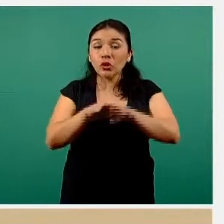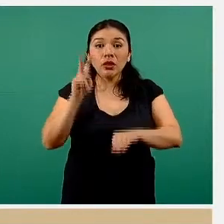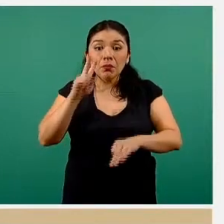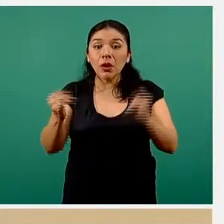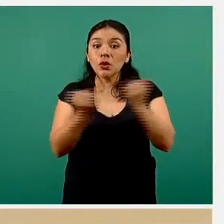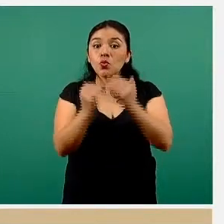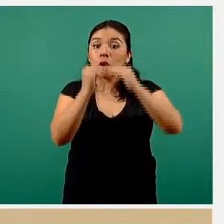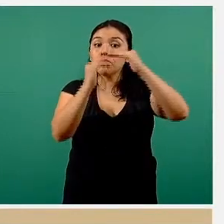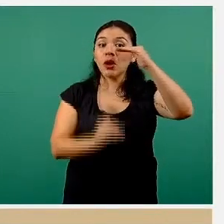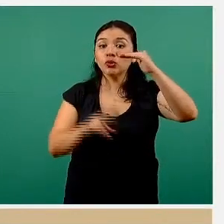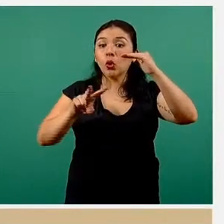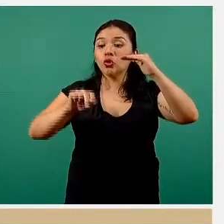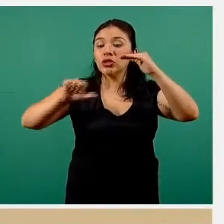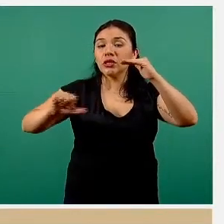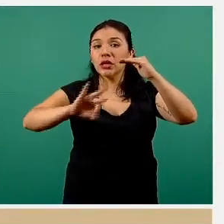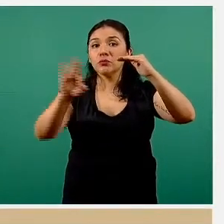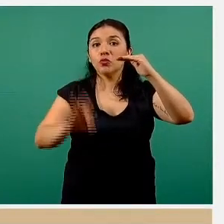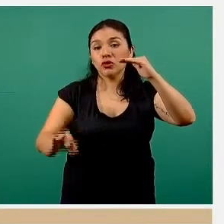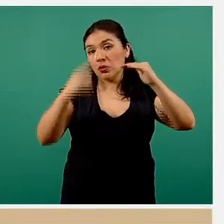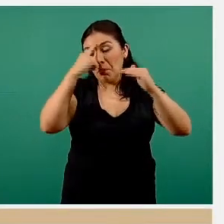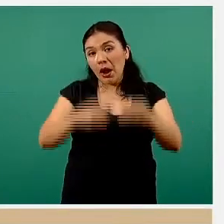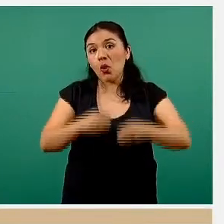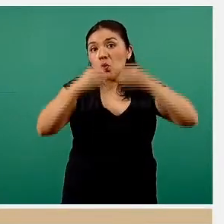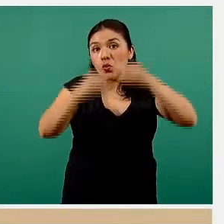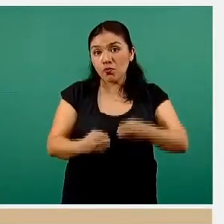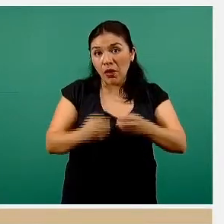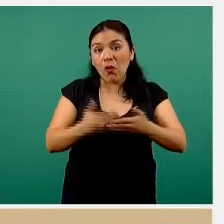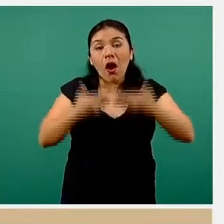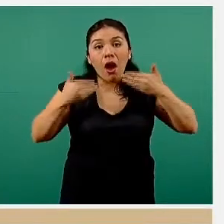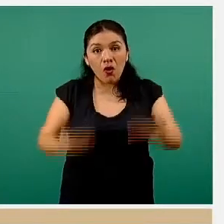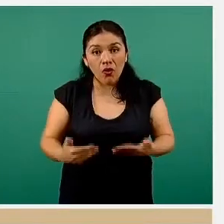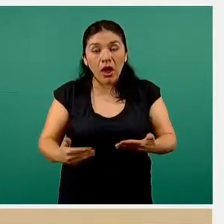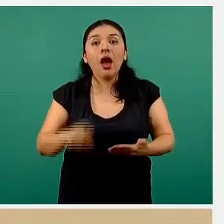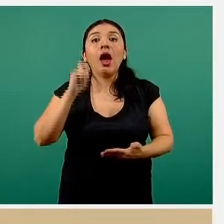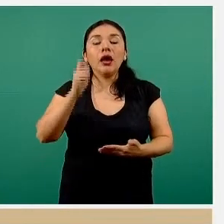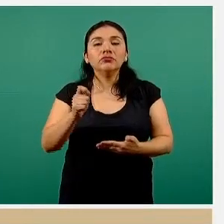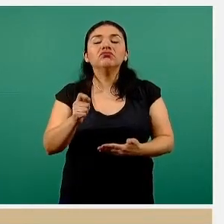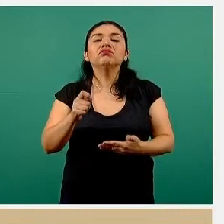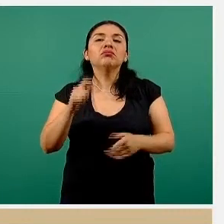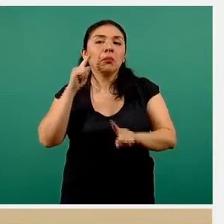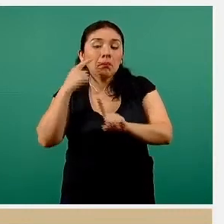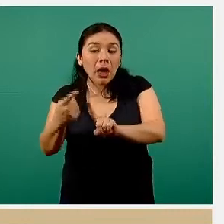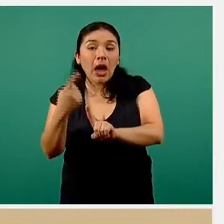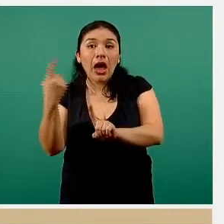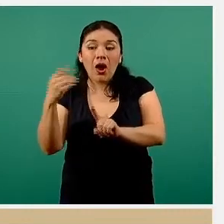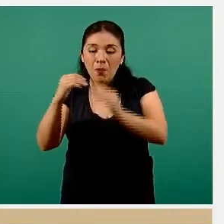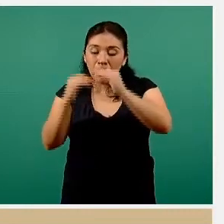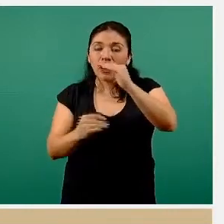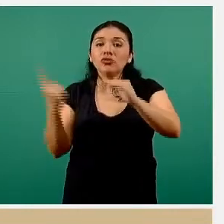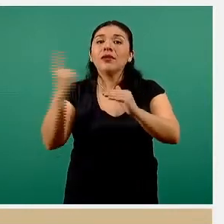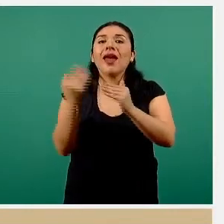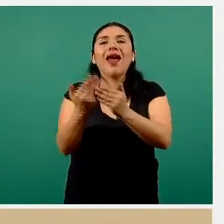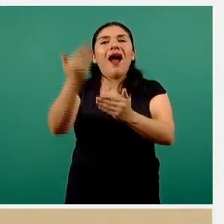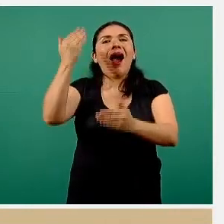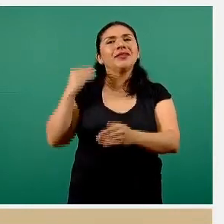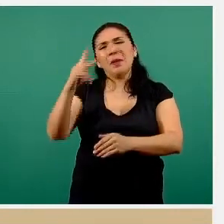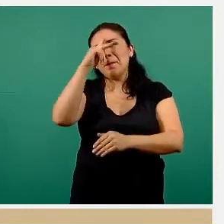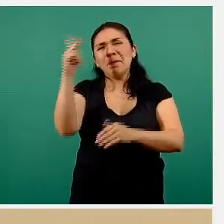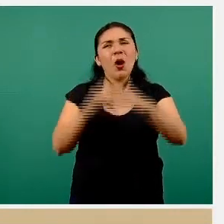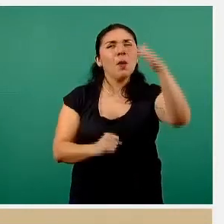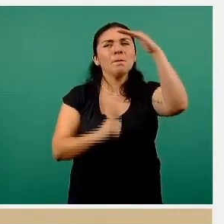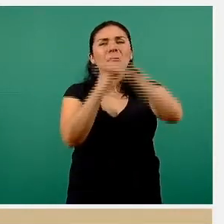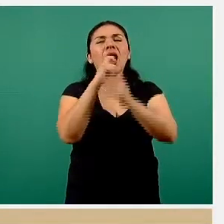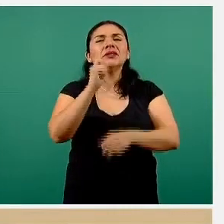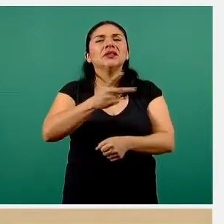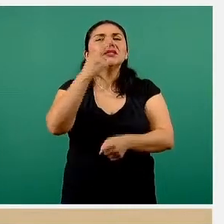descenso del 86 por ciento de la ocupación actual con respecto a el máximo registrado en